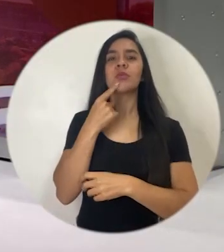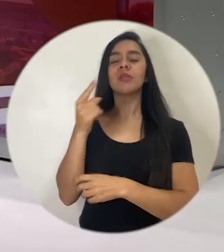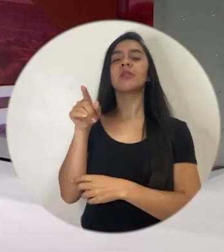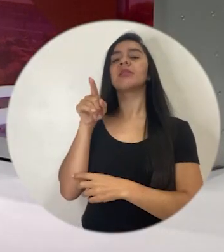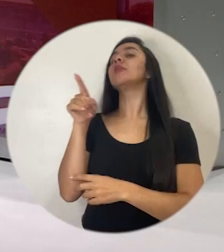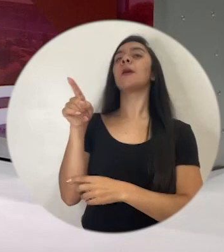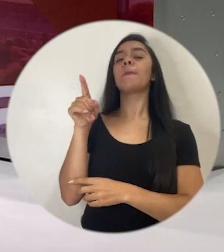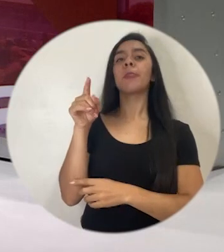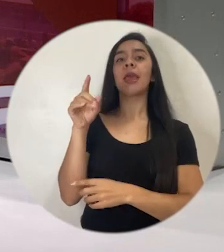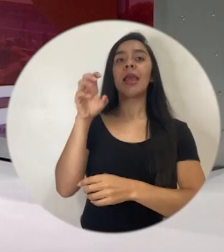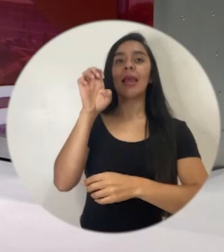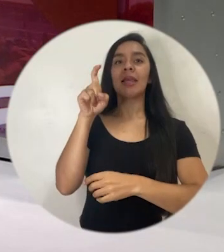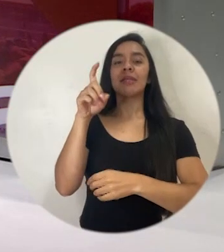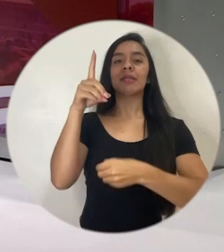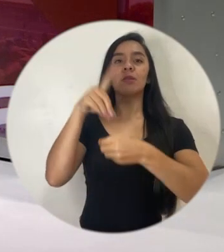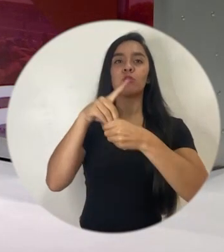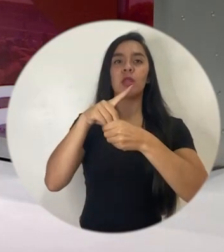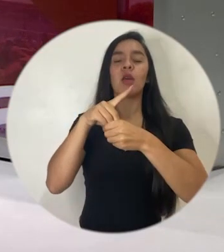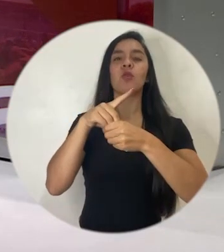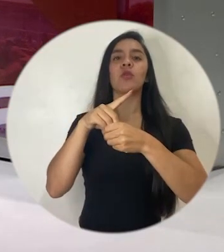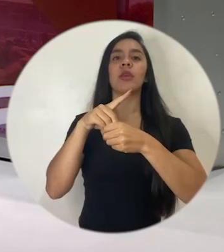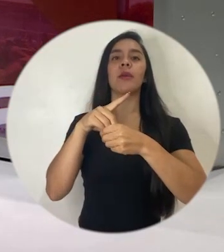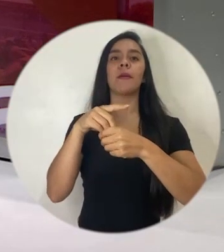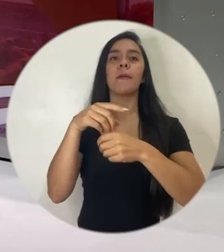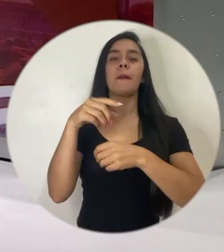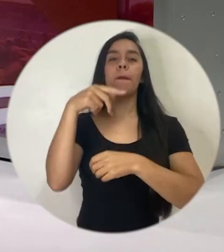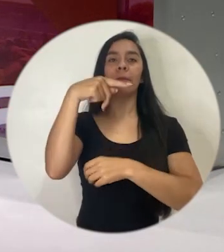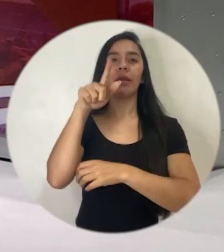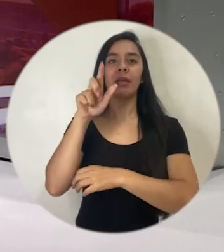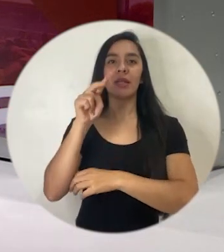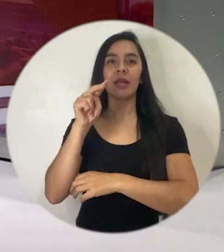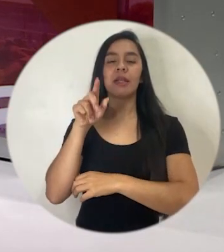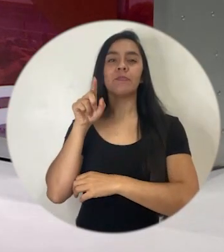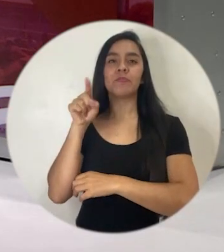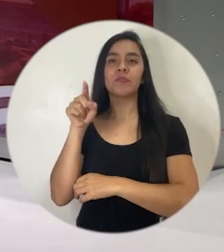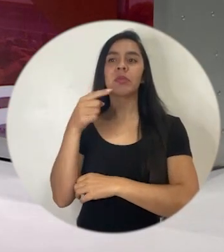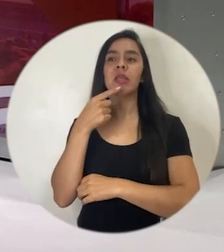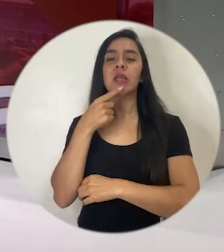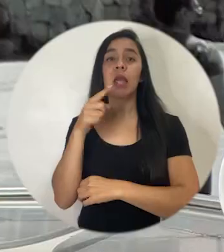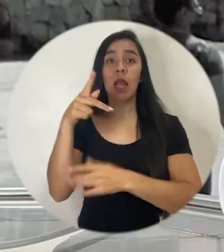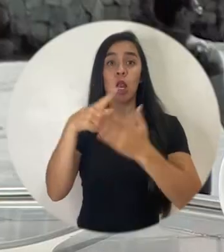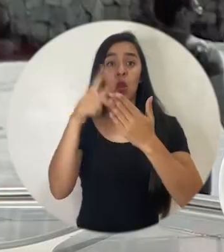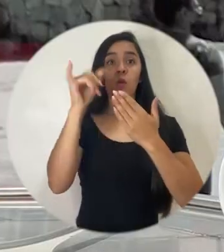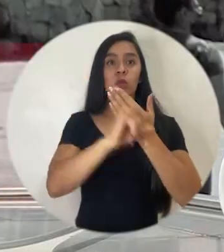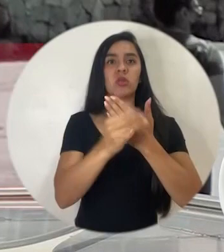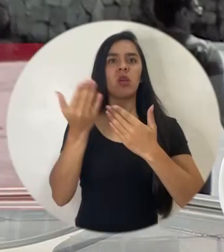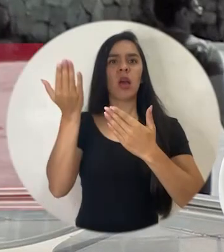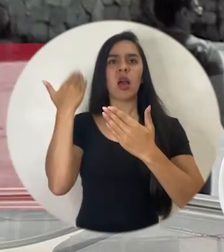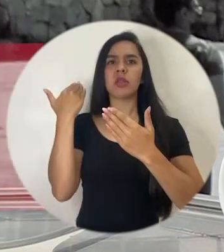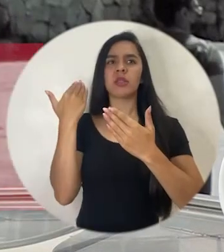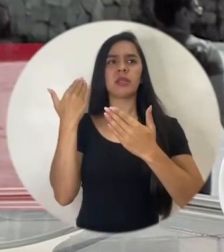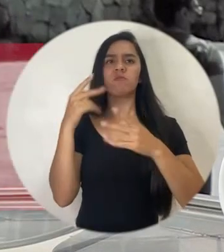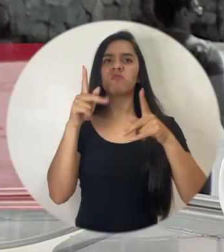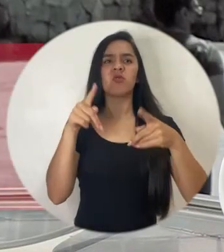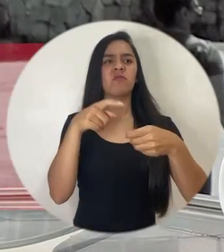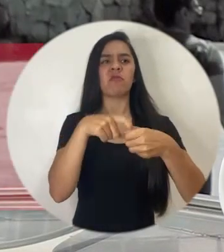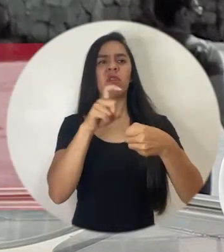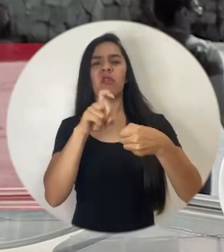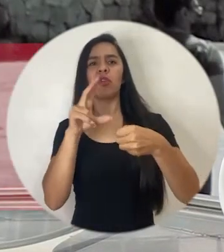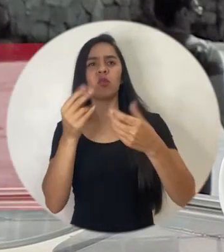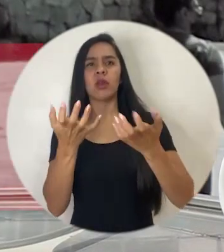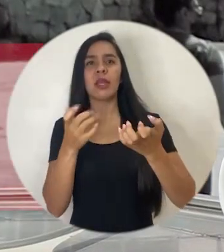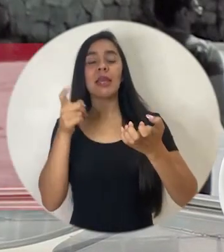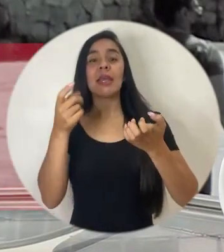exdiputado liberacionista, quien explicó una mirada, que el proyecto tuvo muchos detractores y no lograron bajar el tope de usura